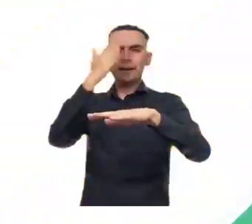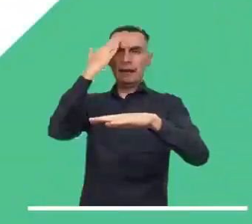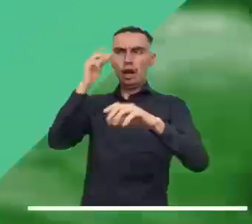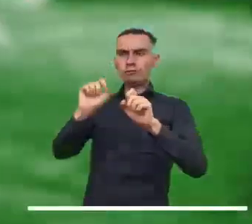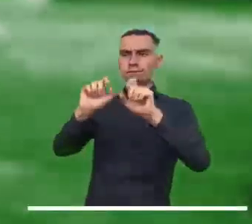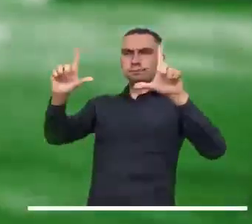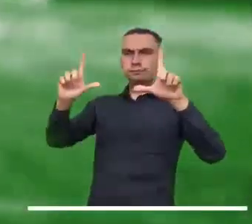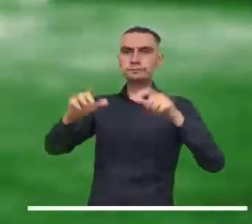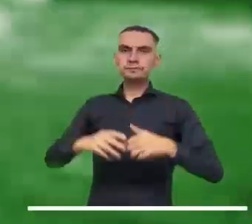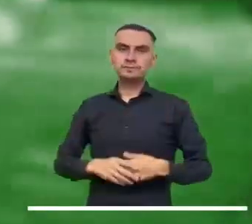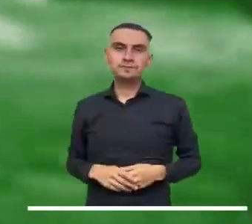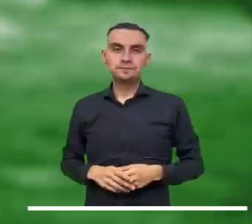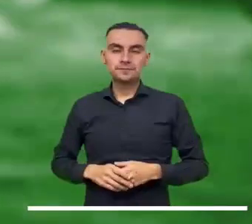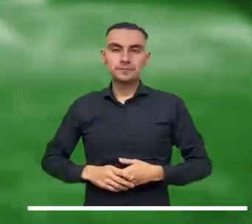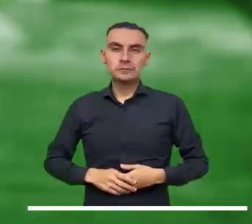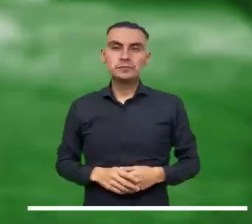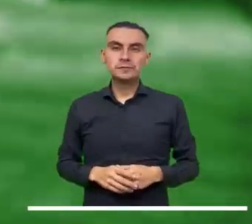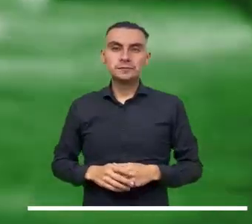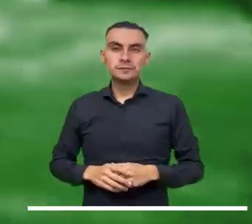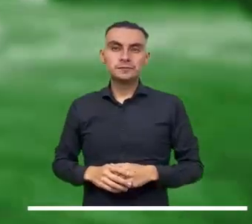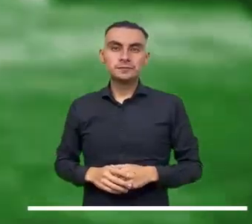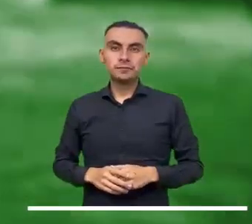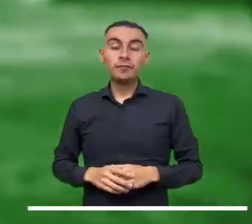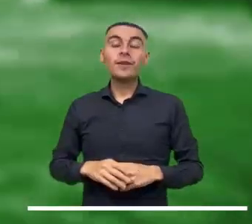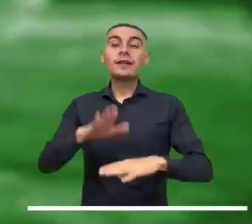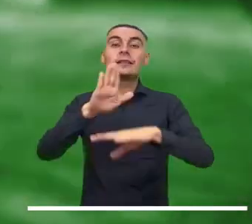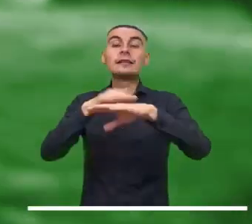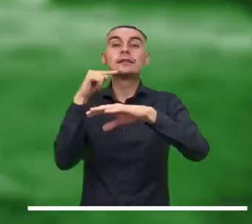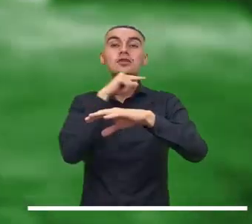Pasemos ahora a las alertas activas en el país.